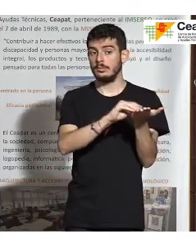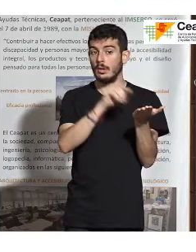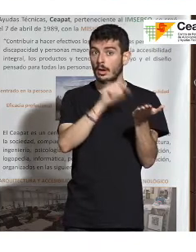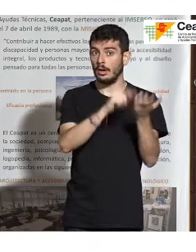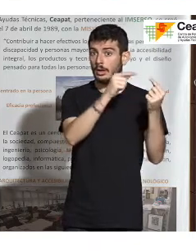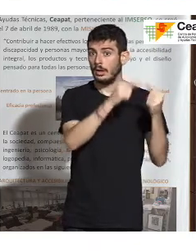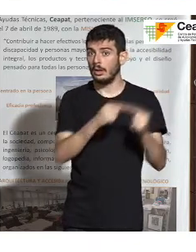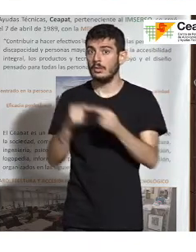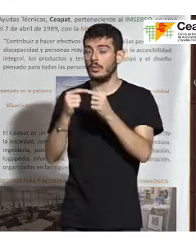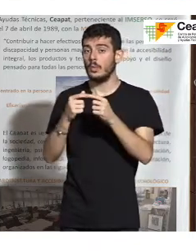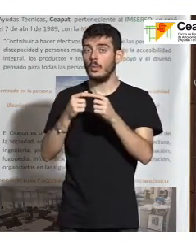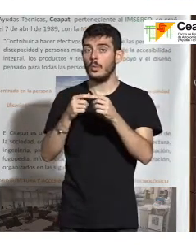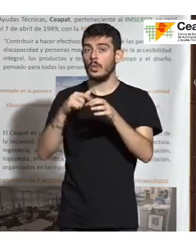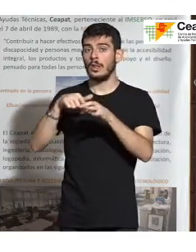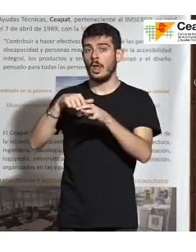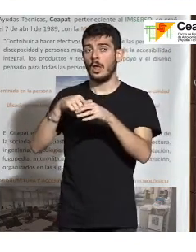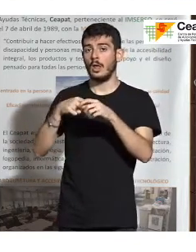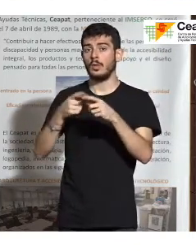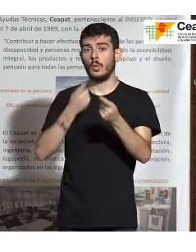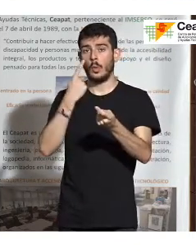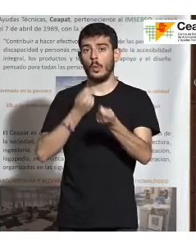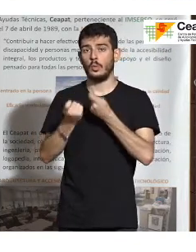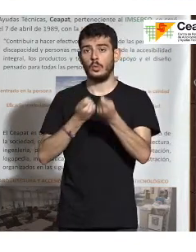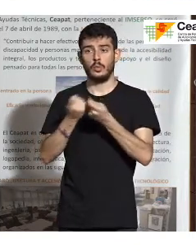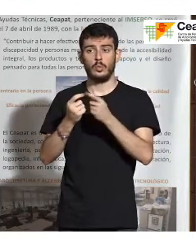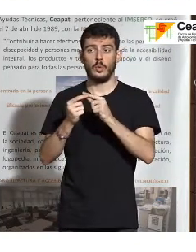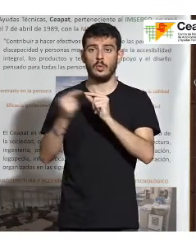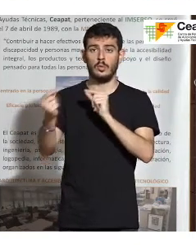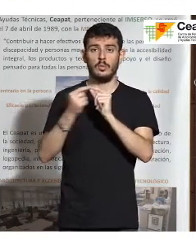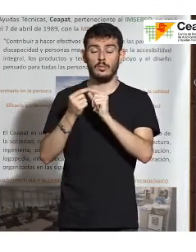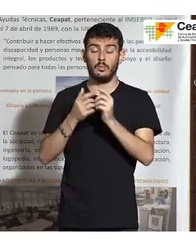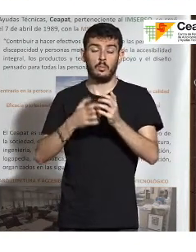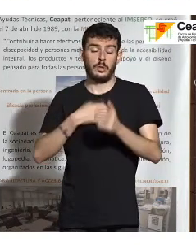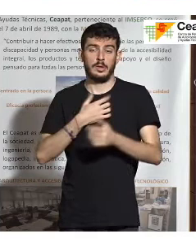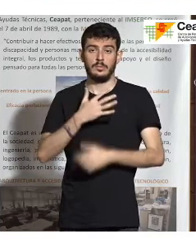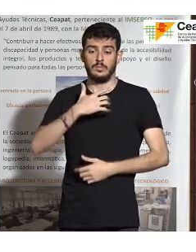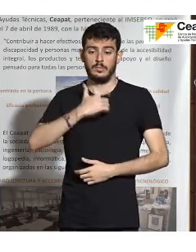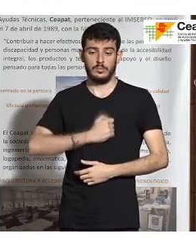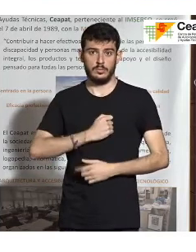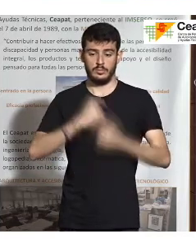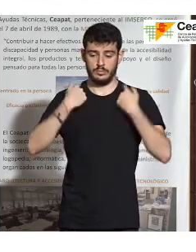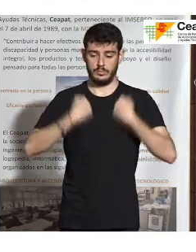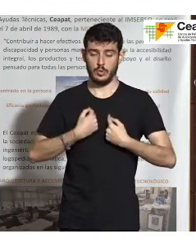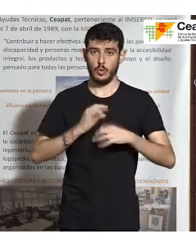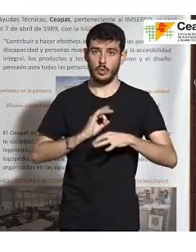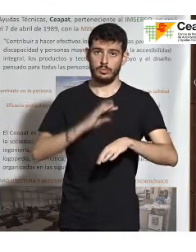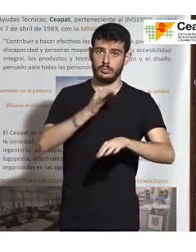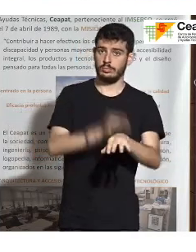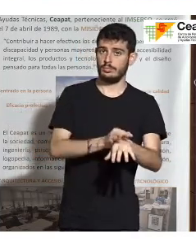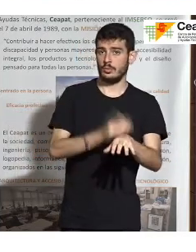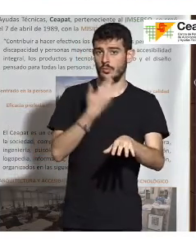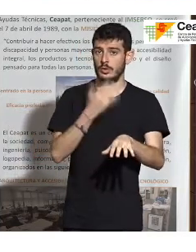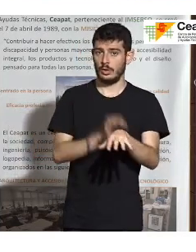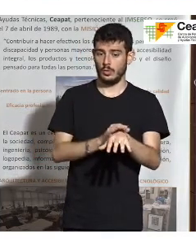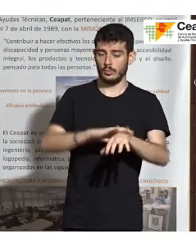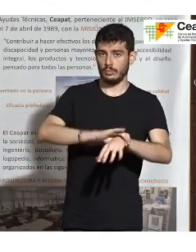normalmente de una unidad de control remoto, que suele ser portada bien colgada o bien en la muñeca tipo reloj. Suele establecer una